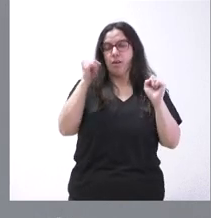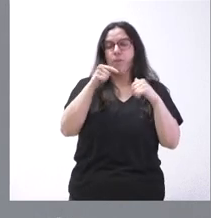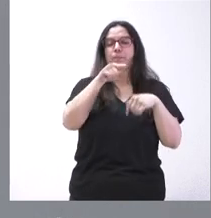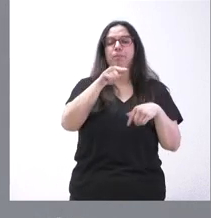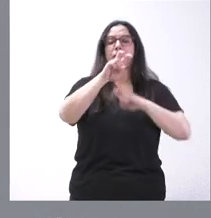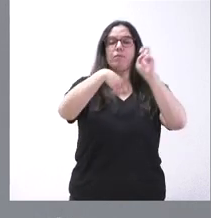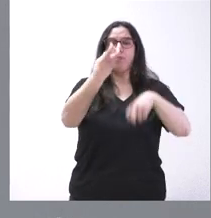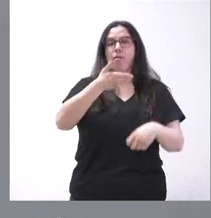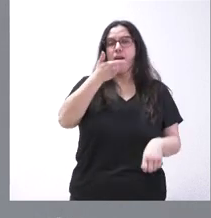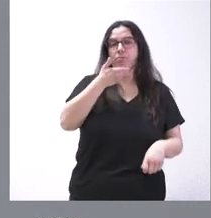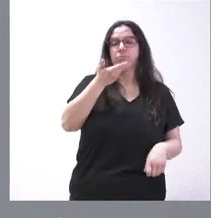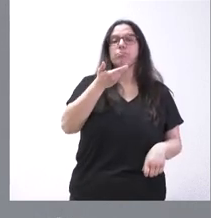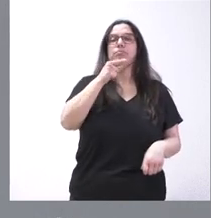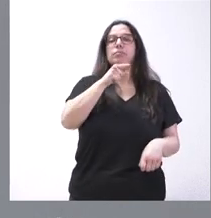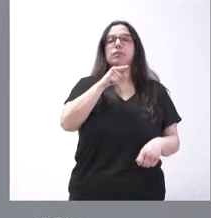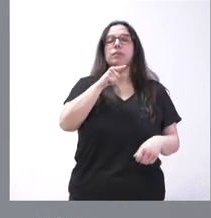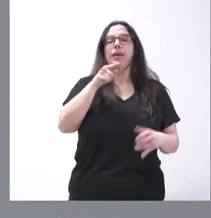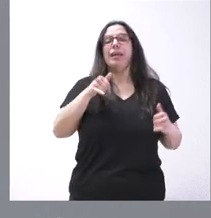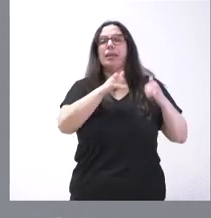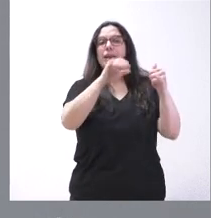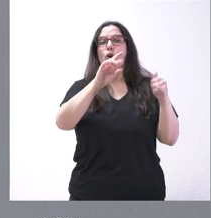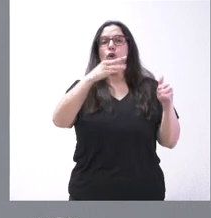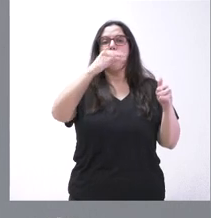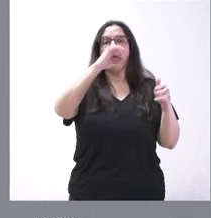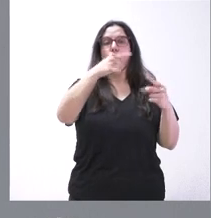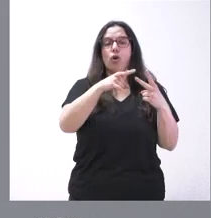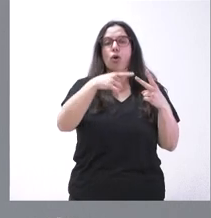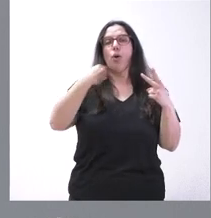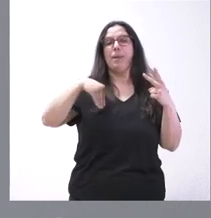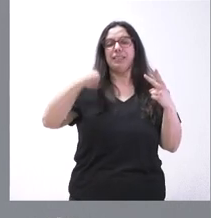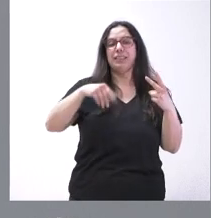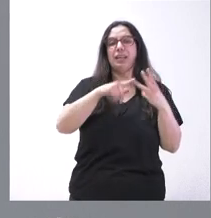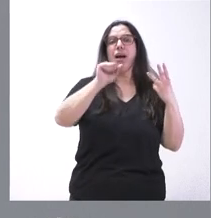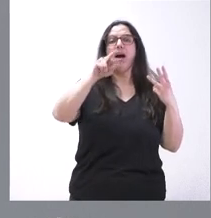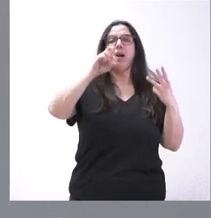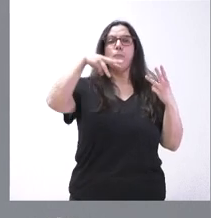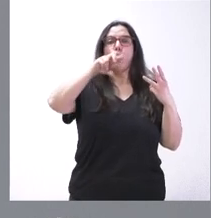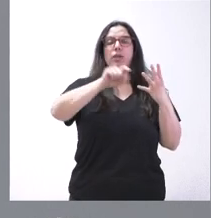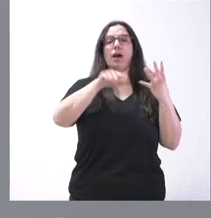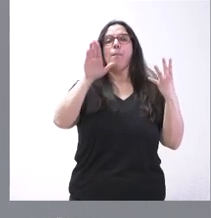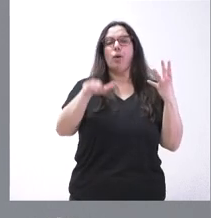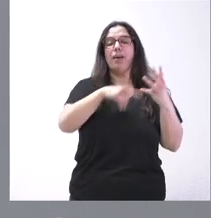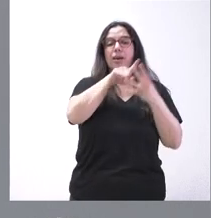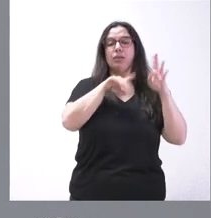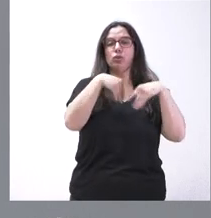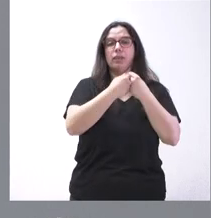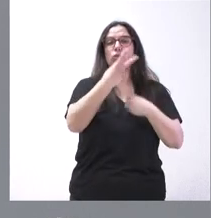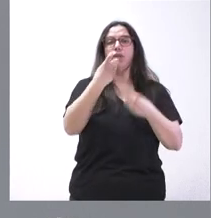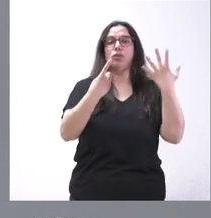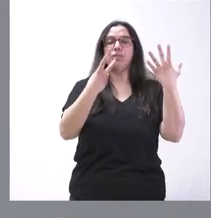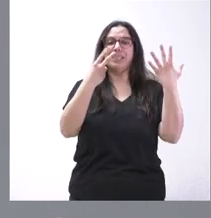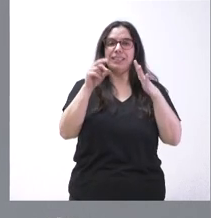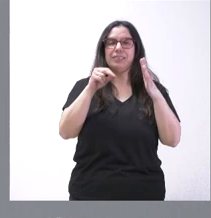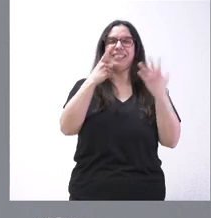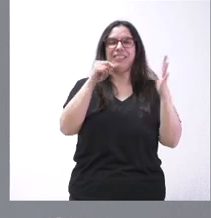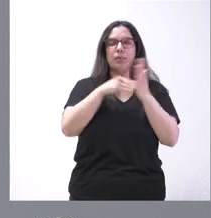aclimatización de los centros de salud de la Ribera del Órbigo, Masía de las Mulas, Armulia y la Palomera por un importe de 260.000 euros y por otro